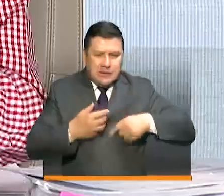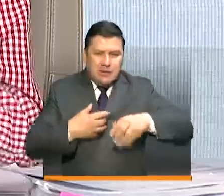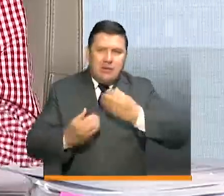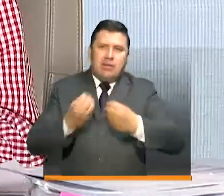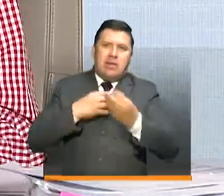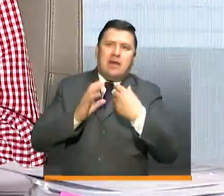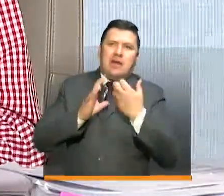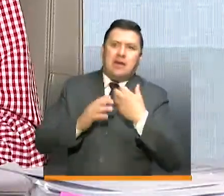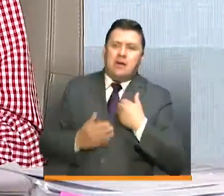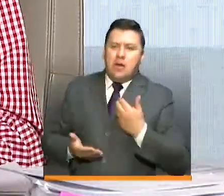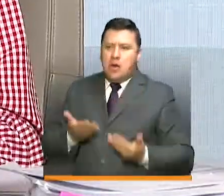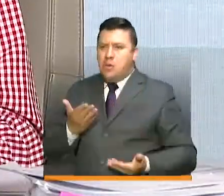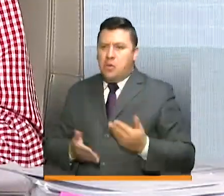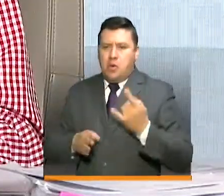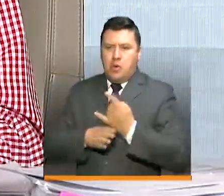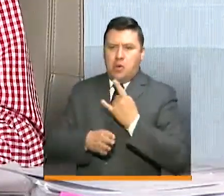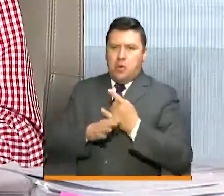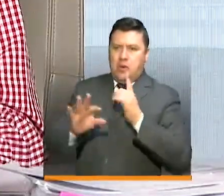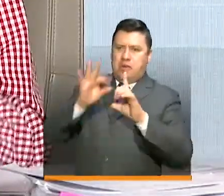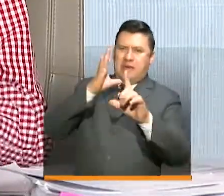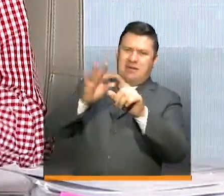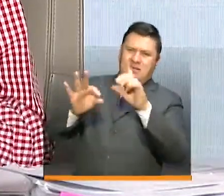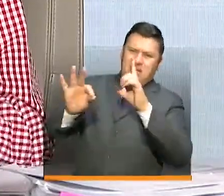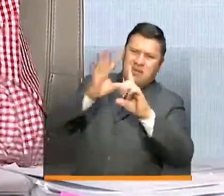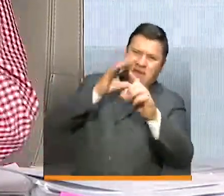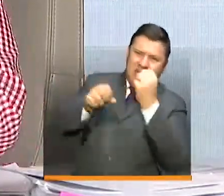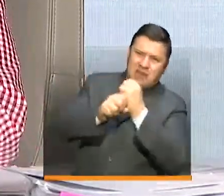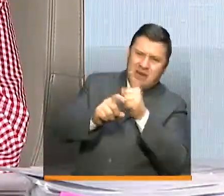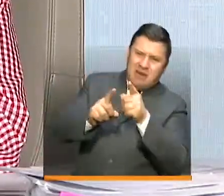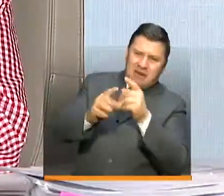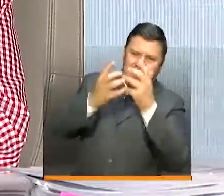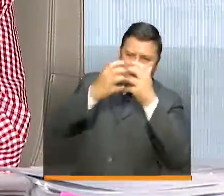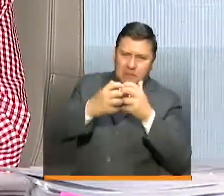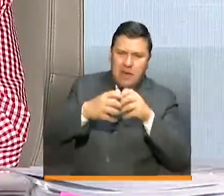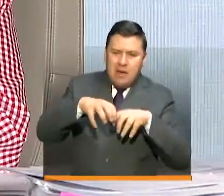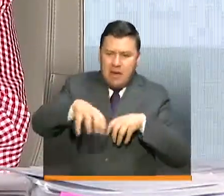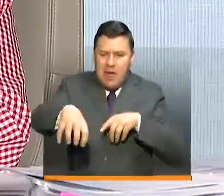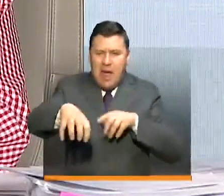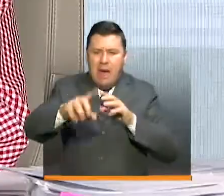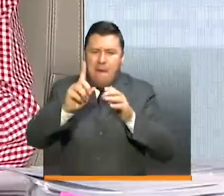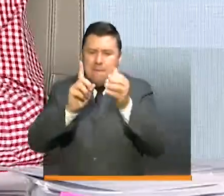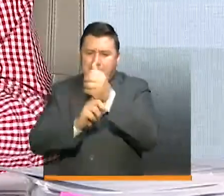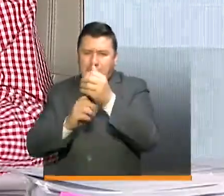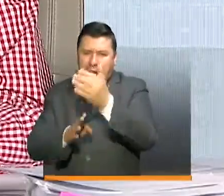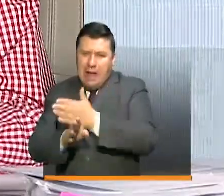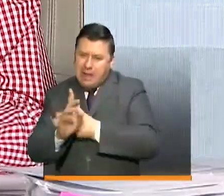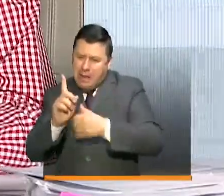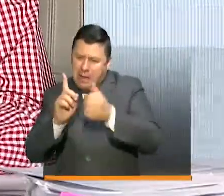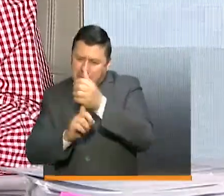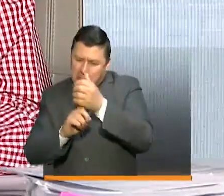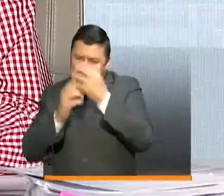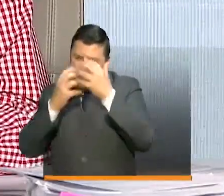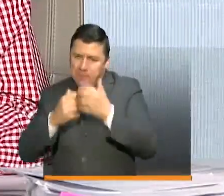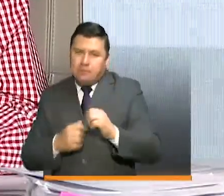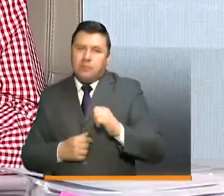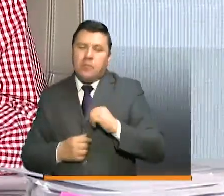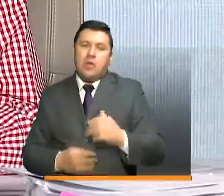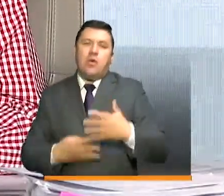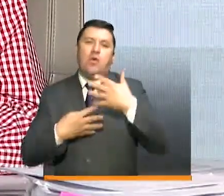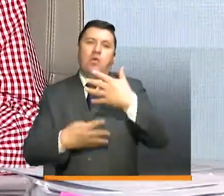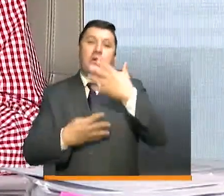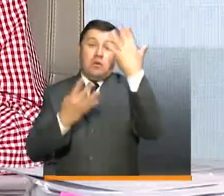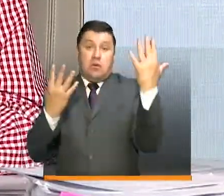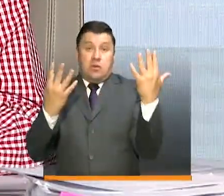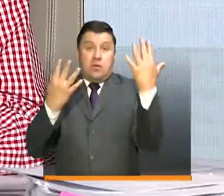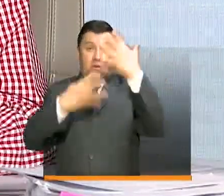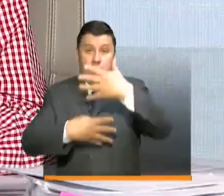la posibilidad que tenían de usar teletrabajo. Derivado de ello se identificaron entonces nueve subsectores de la